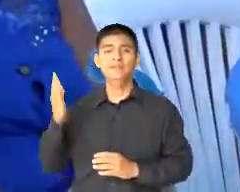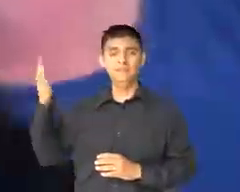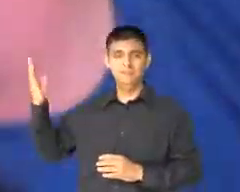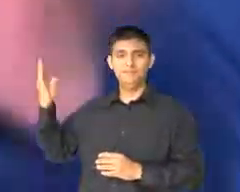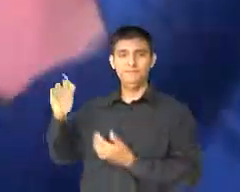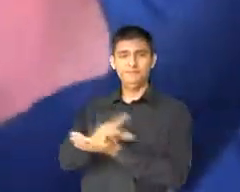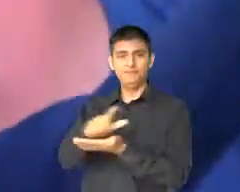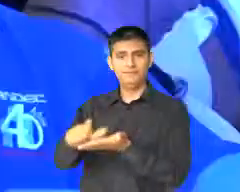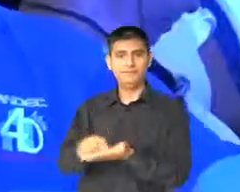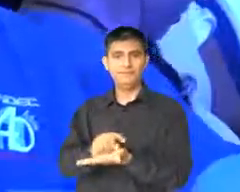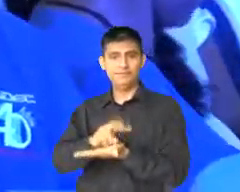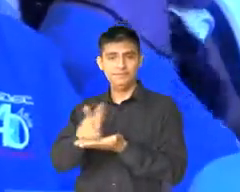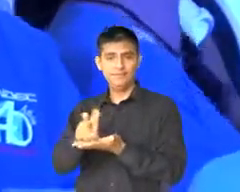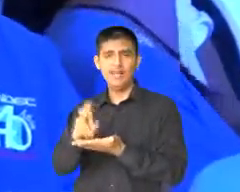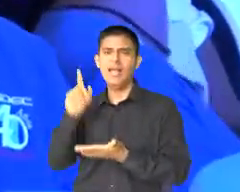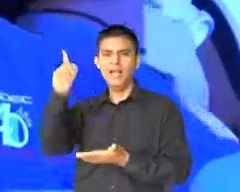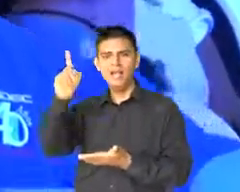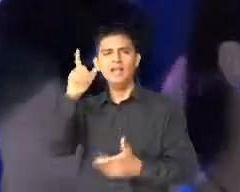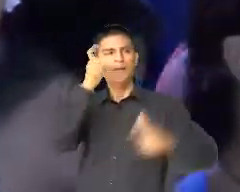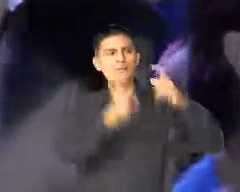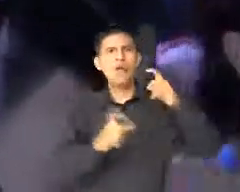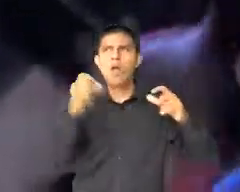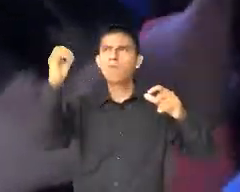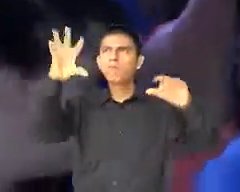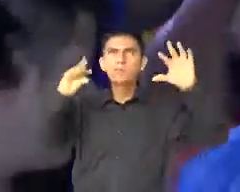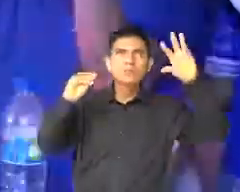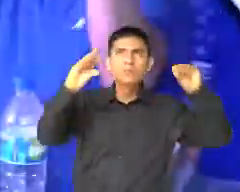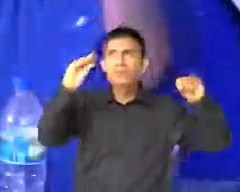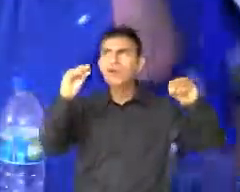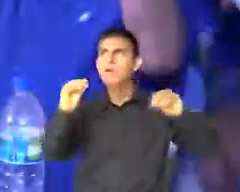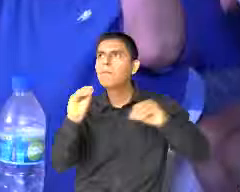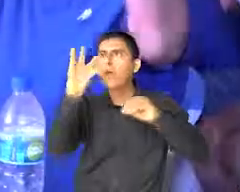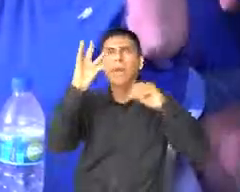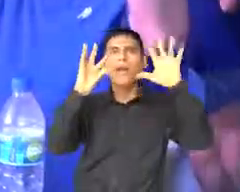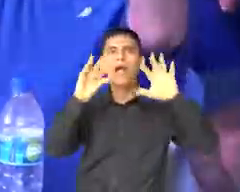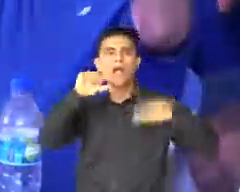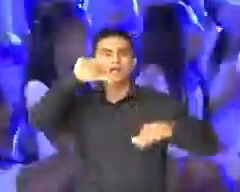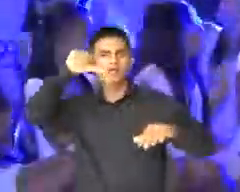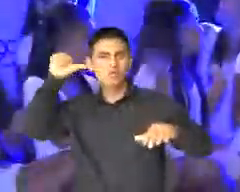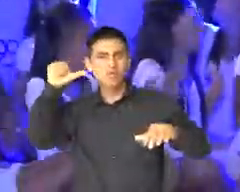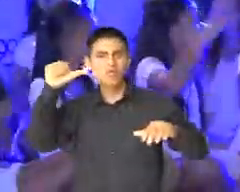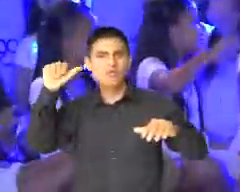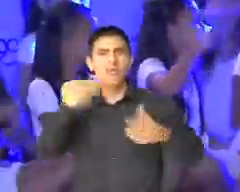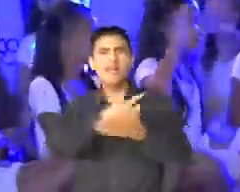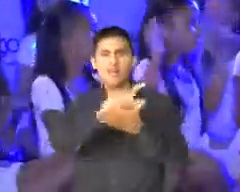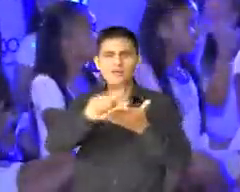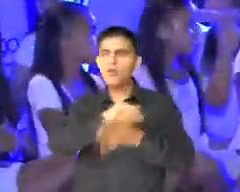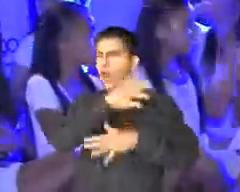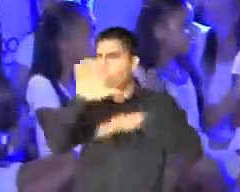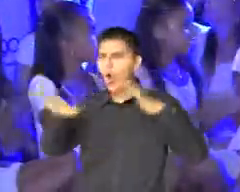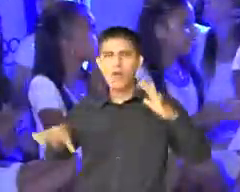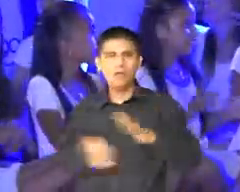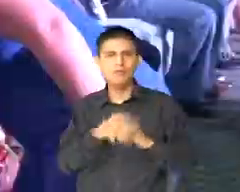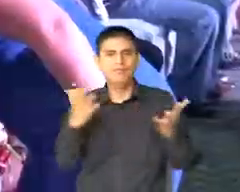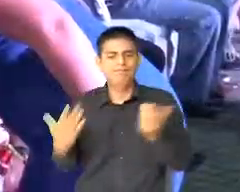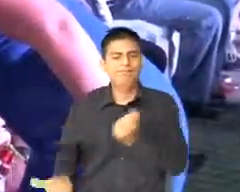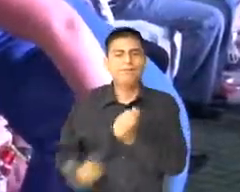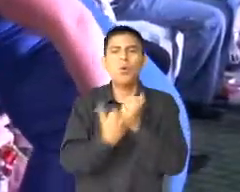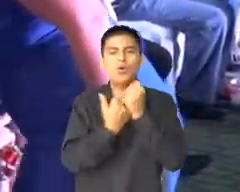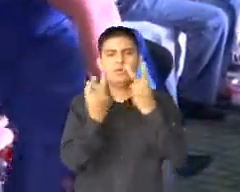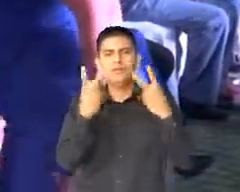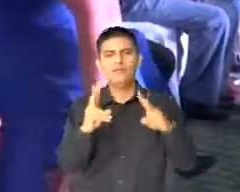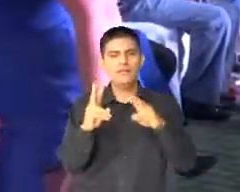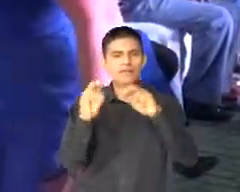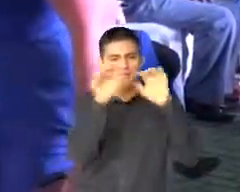Recreativo Nueva Loja, Lago Agrio se vistió de azul para conmemorar el Día Mundial del Autismo, con el apoyo del municipio del Lago Agrio, de la